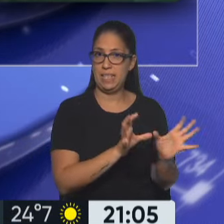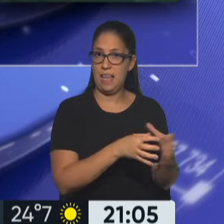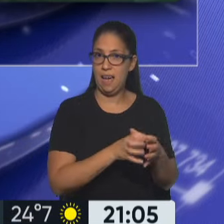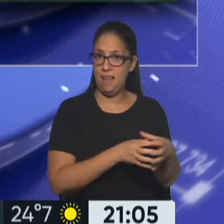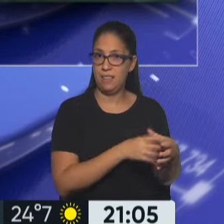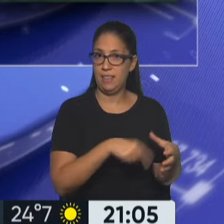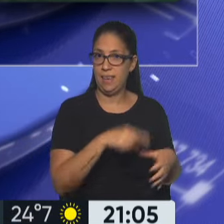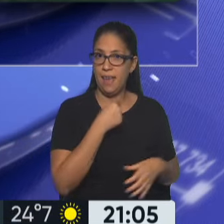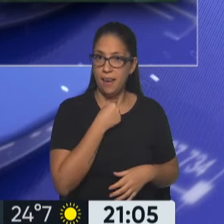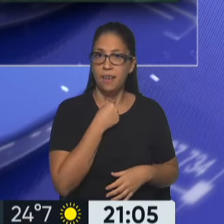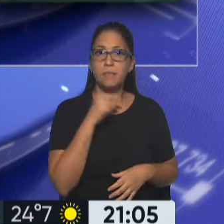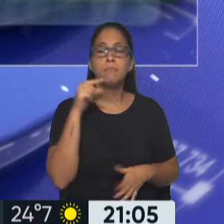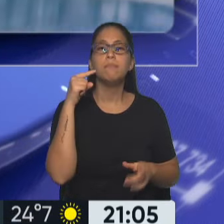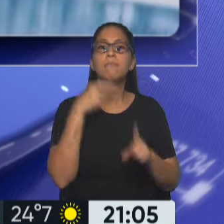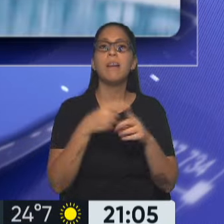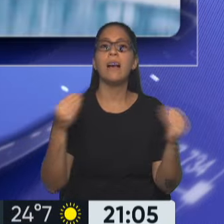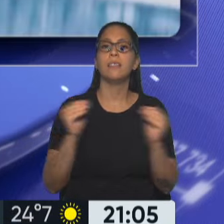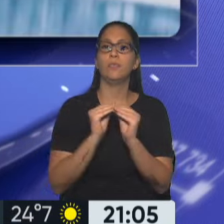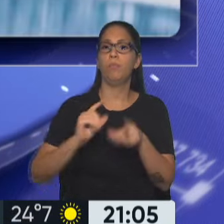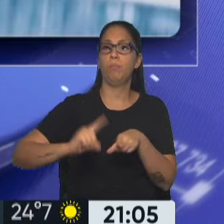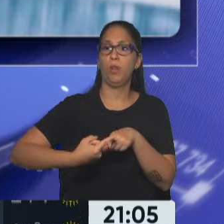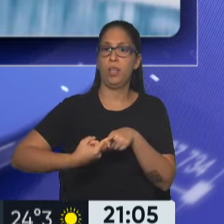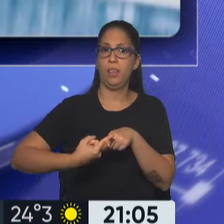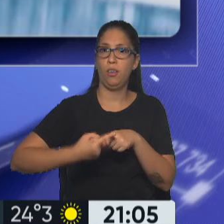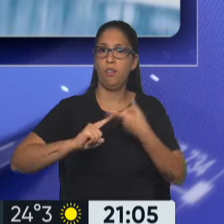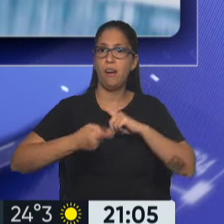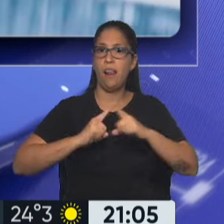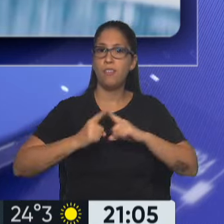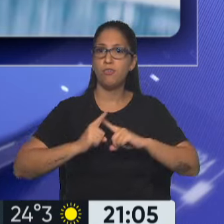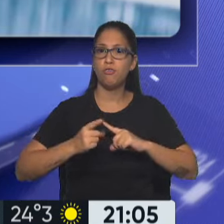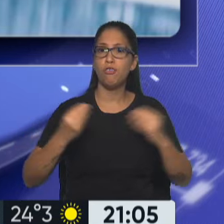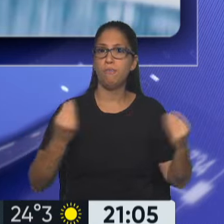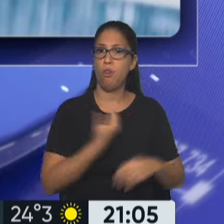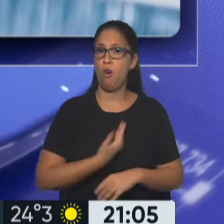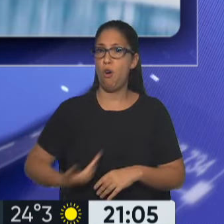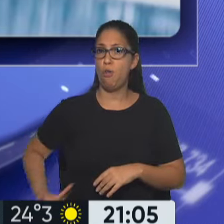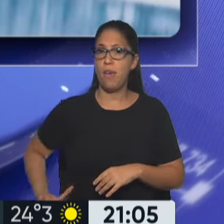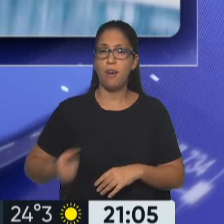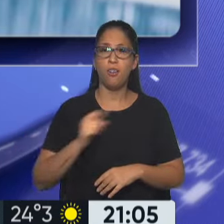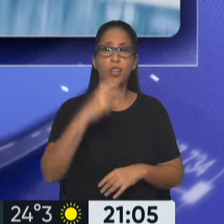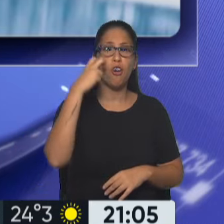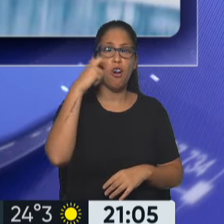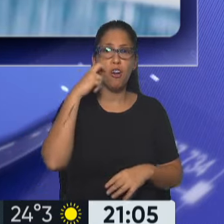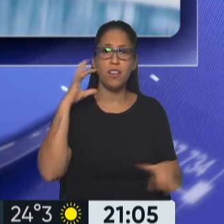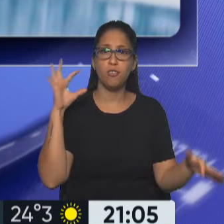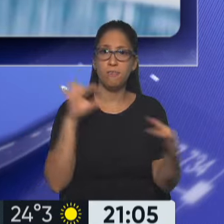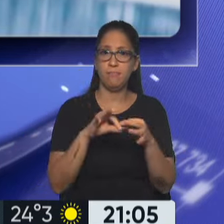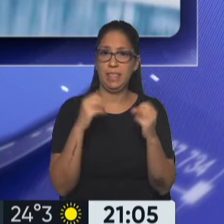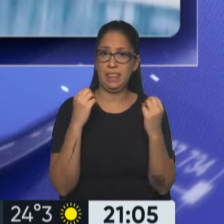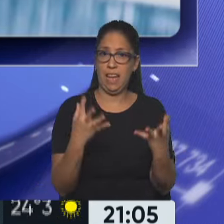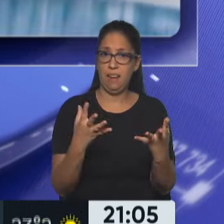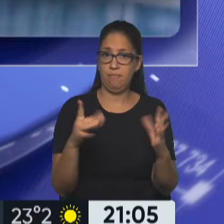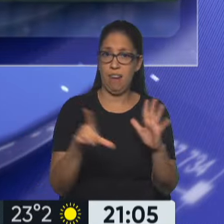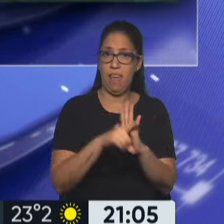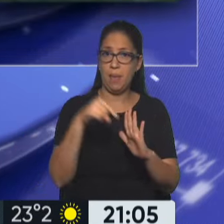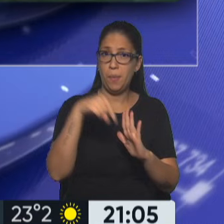está la cuestión política. ¿Cómo va a quedar la relación del gobierno con el Congreso luego de que se debata la